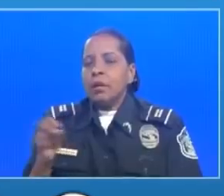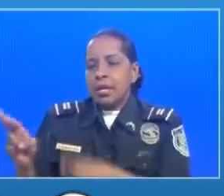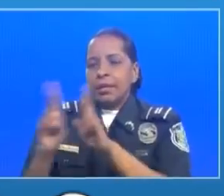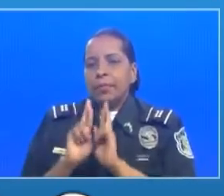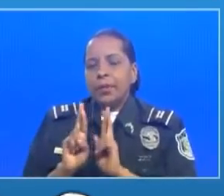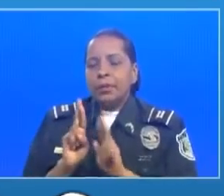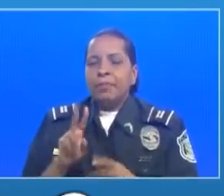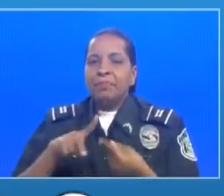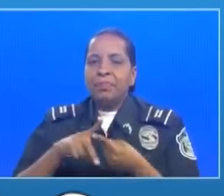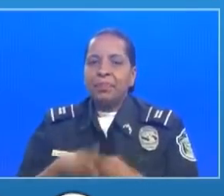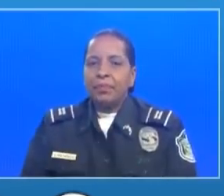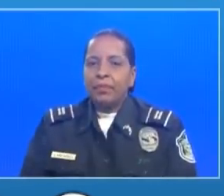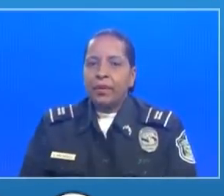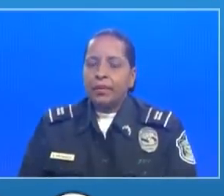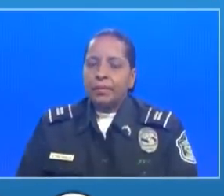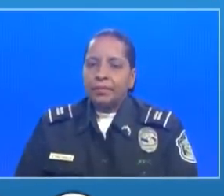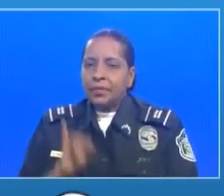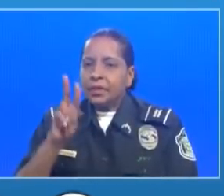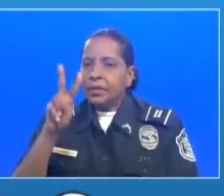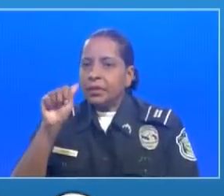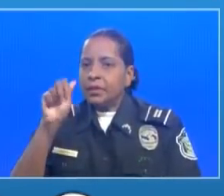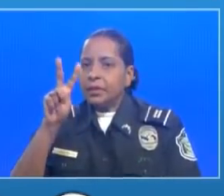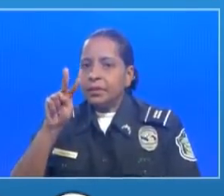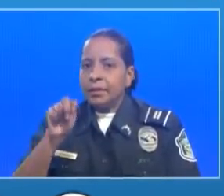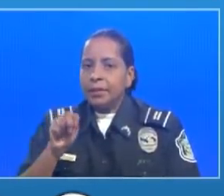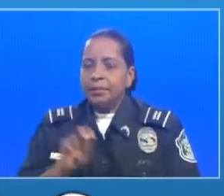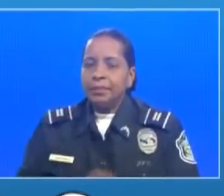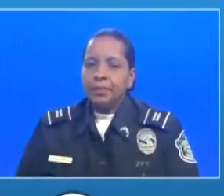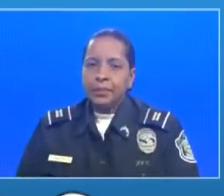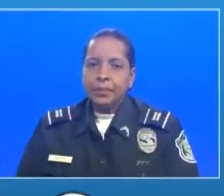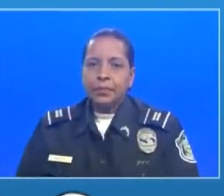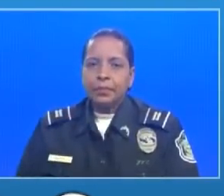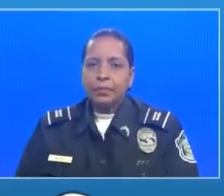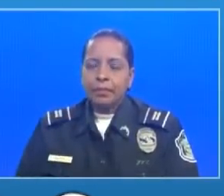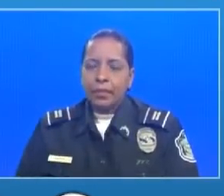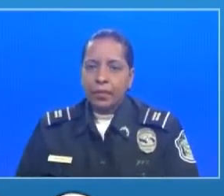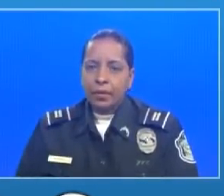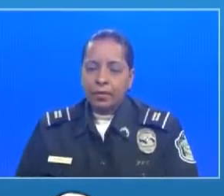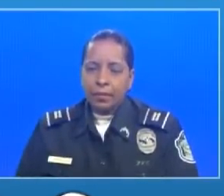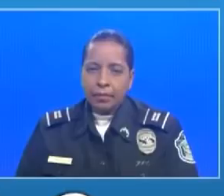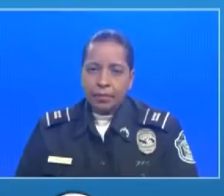preguntas iniciamos con Iván Saldaña de frecuenciainformativa.com